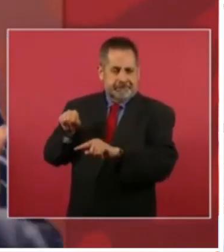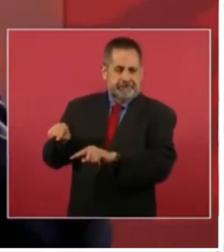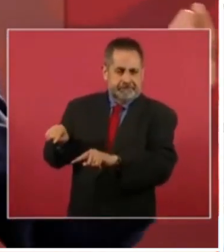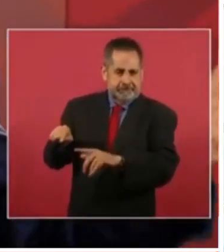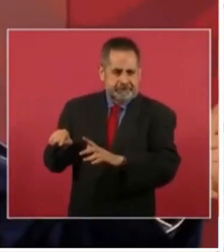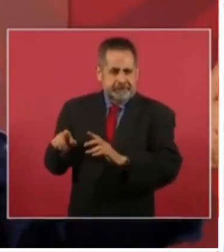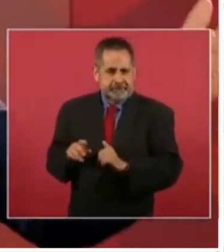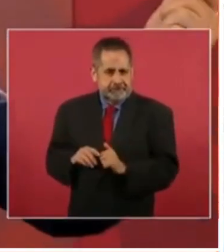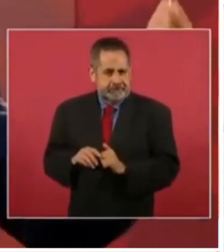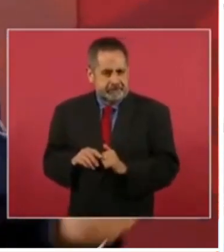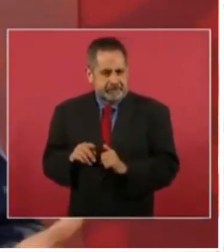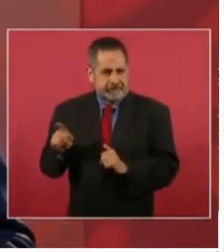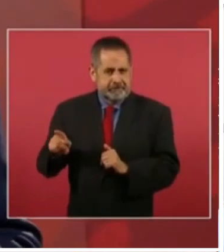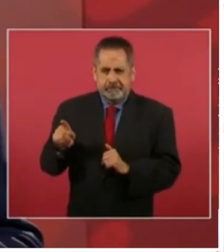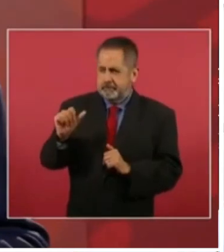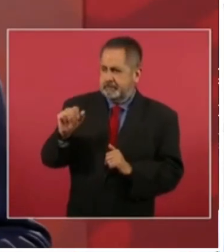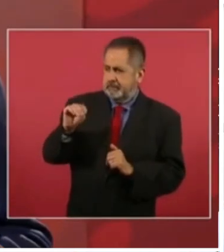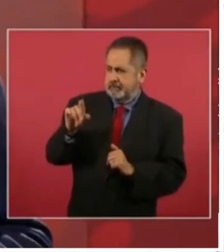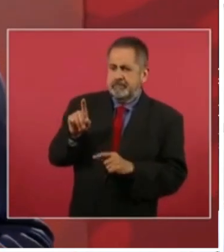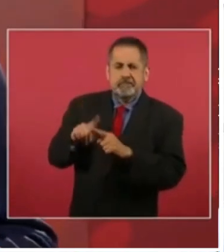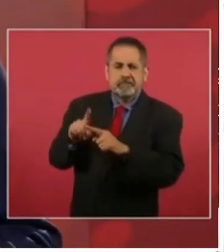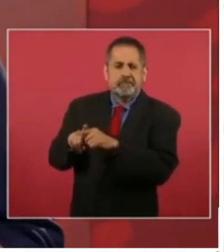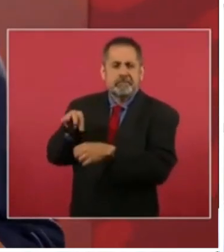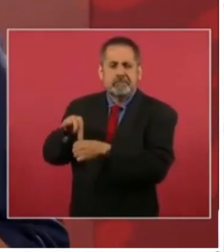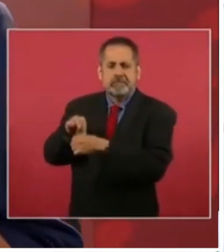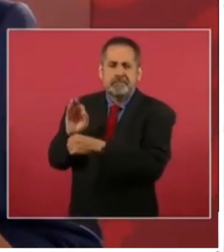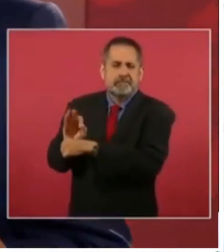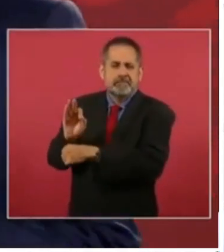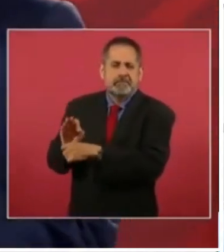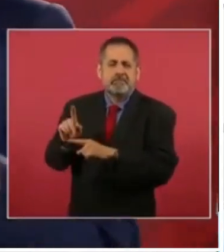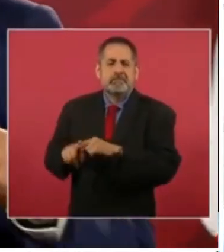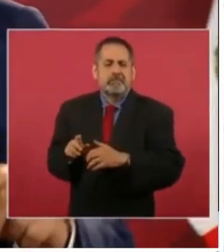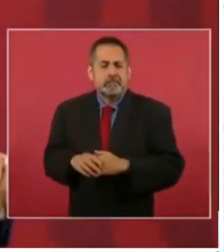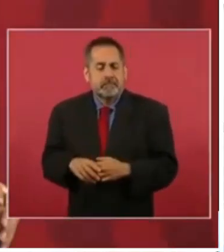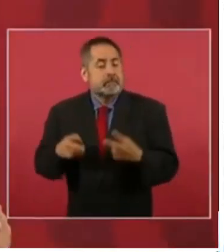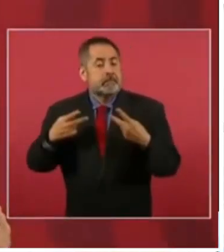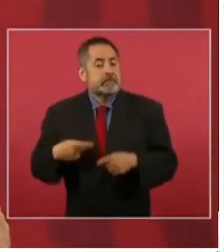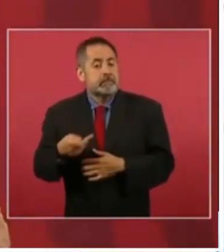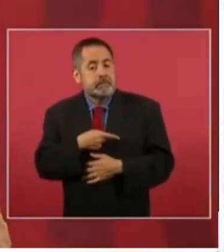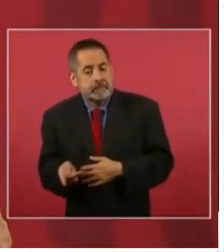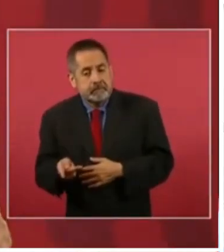de López Obrador los pobres